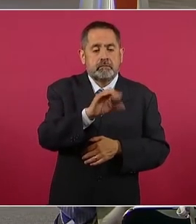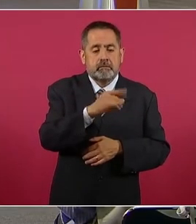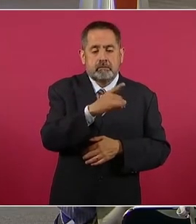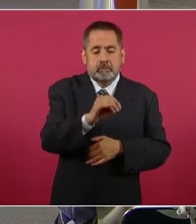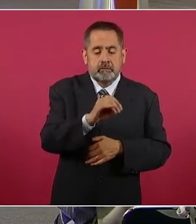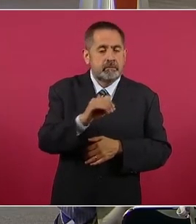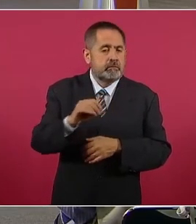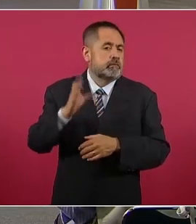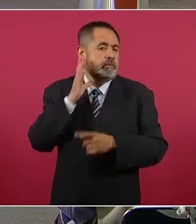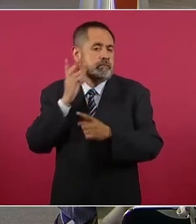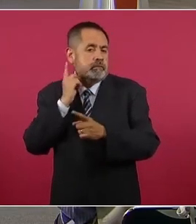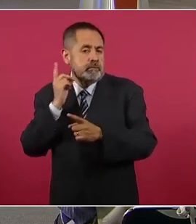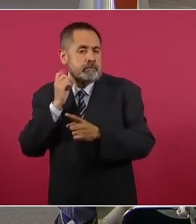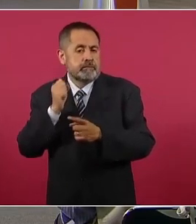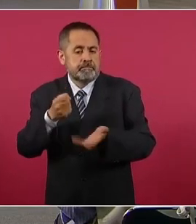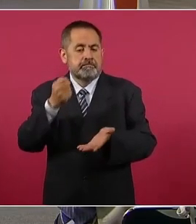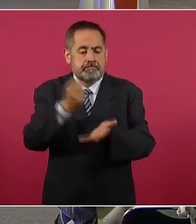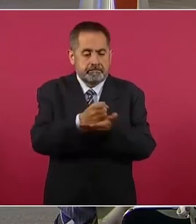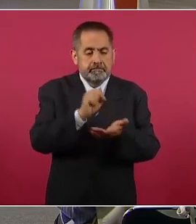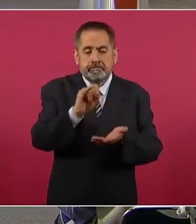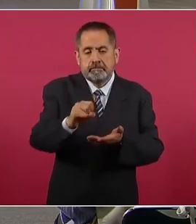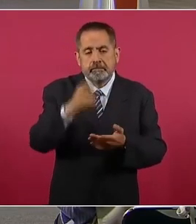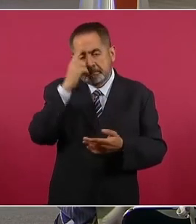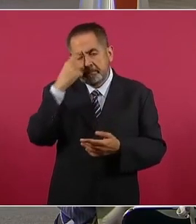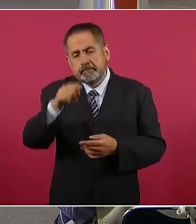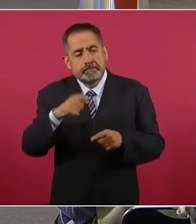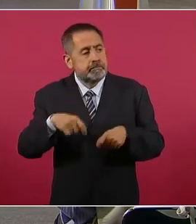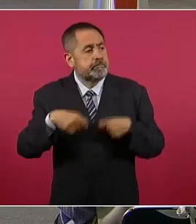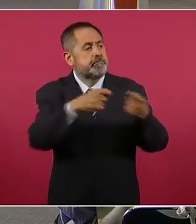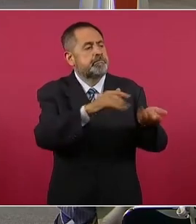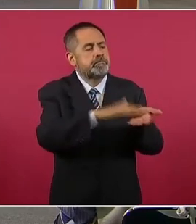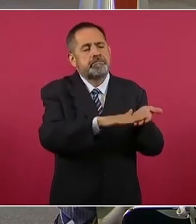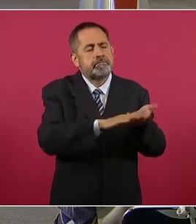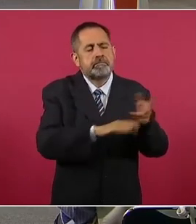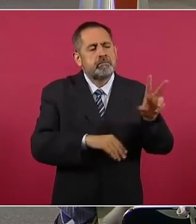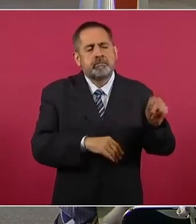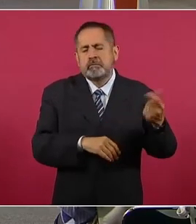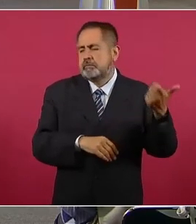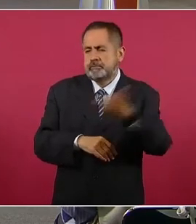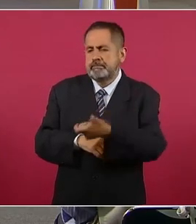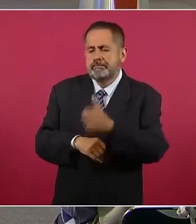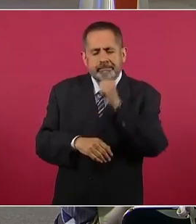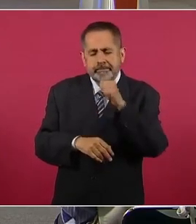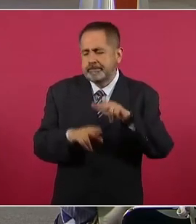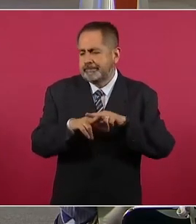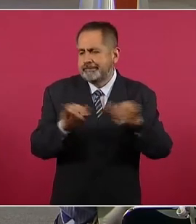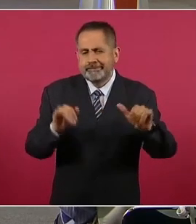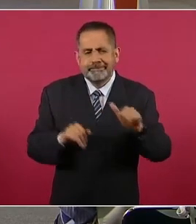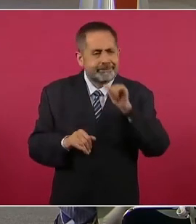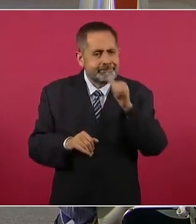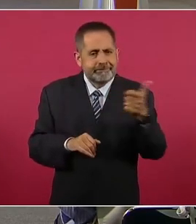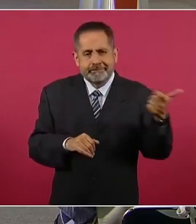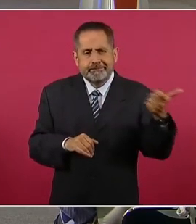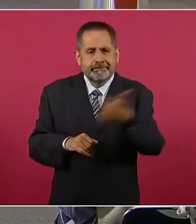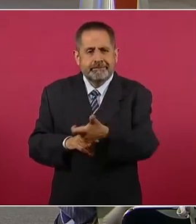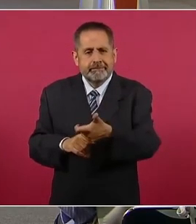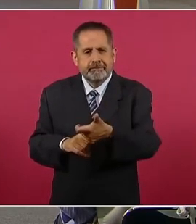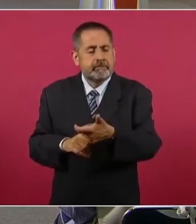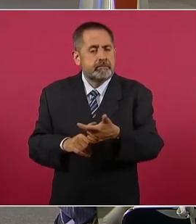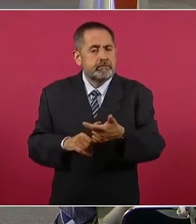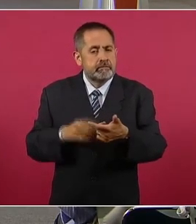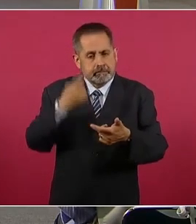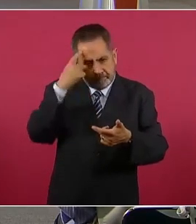Diputados, lo habilita para condonar o eximir total o parcialmente el pago de